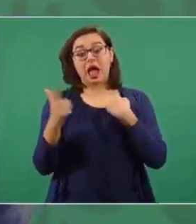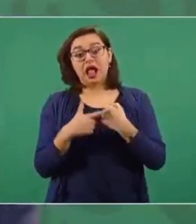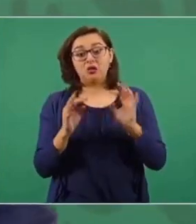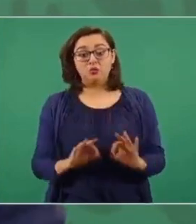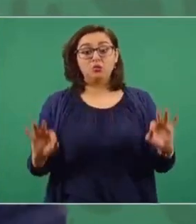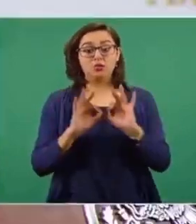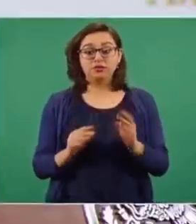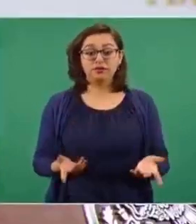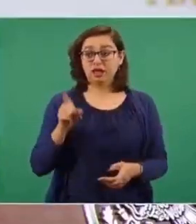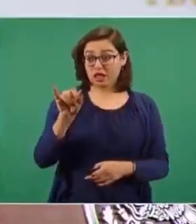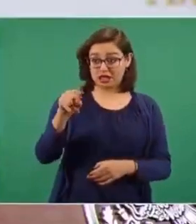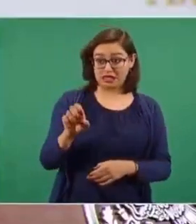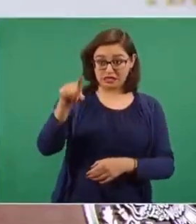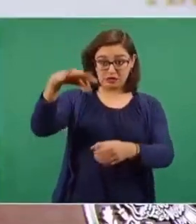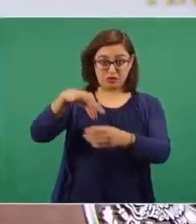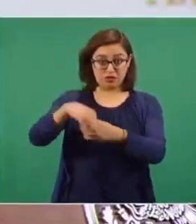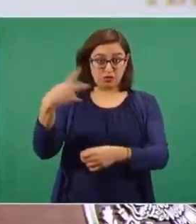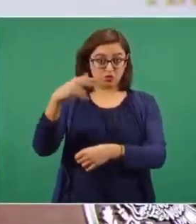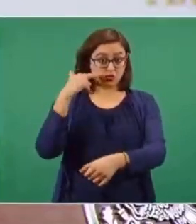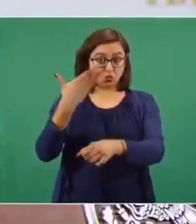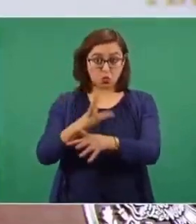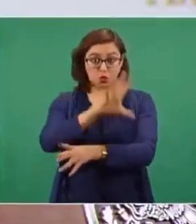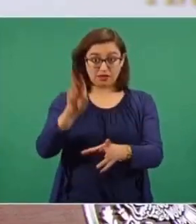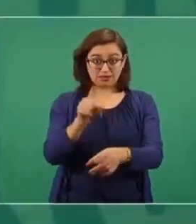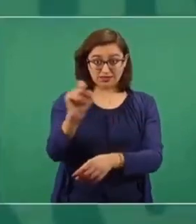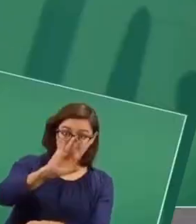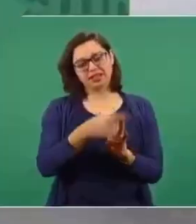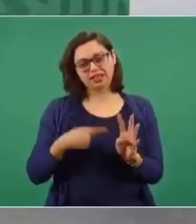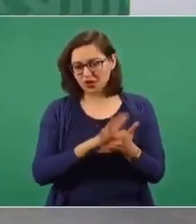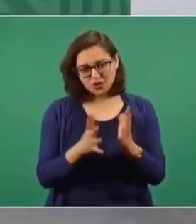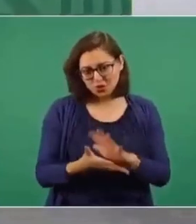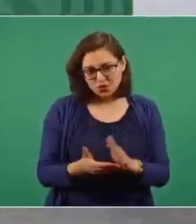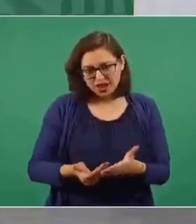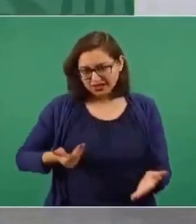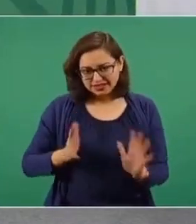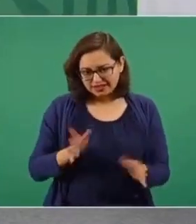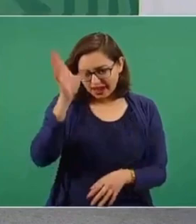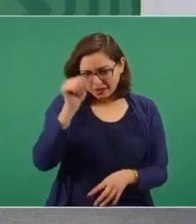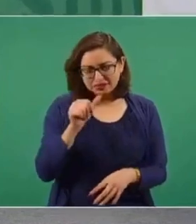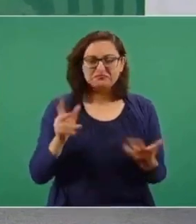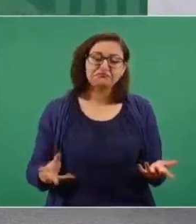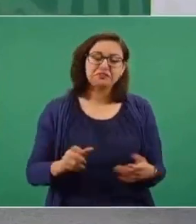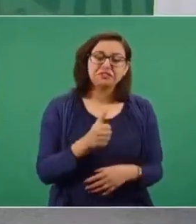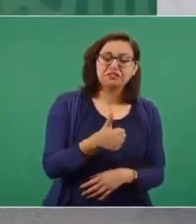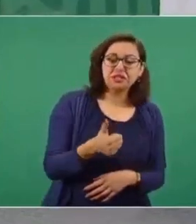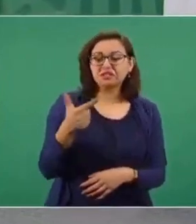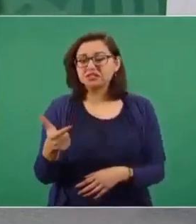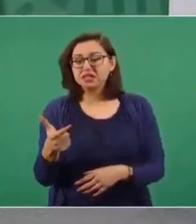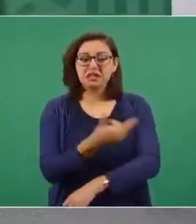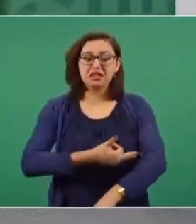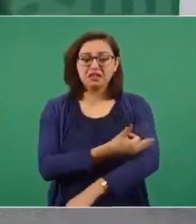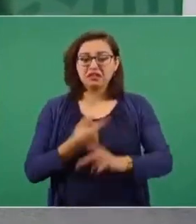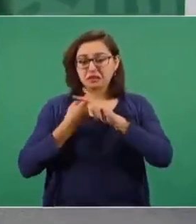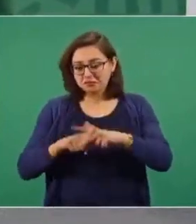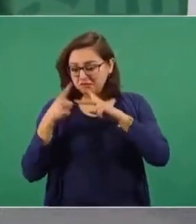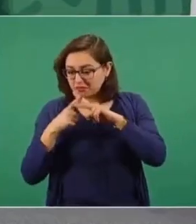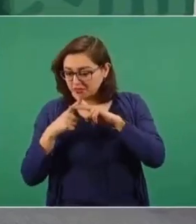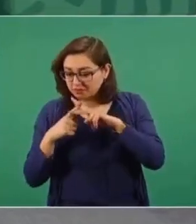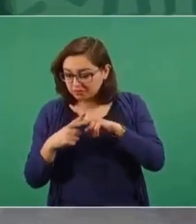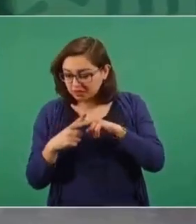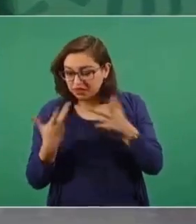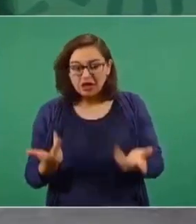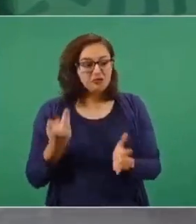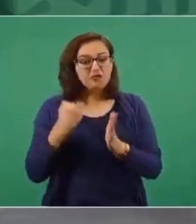sólo de la autoridad electoral. Depende de los ciudadanos. A las seis de la tarde, siete, estaban a contar. Si hacía falta,